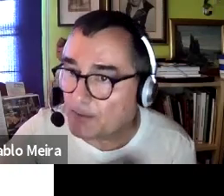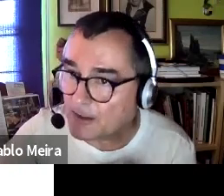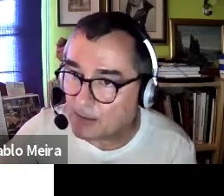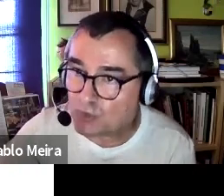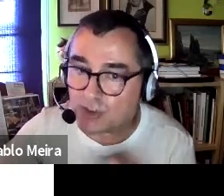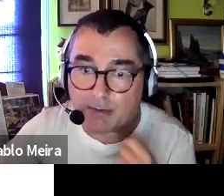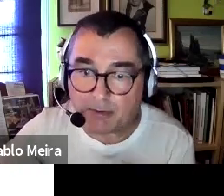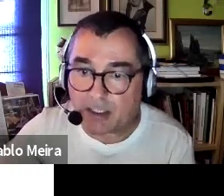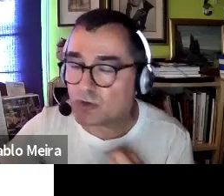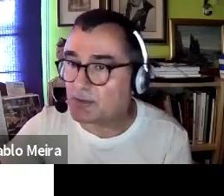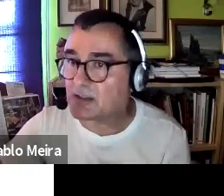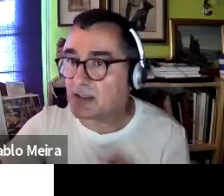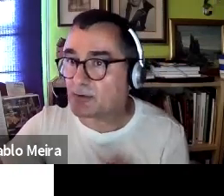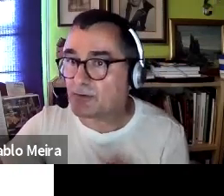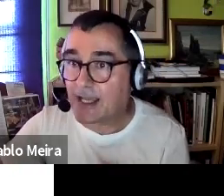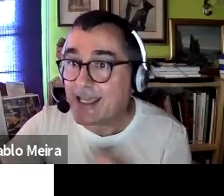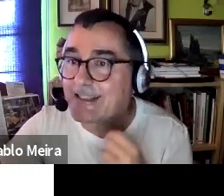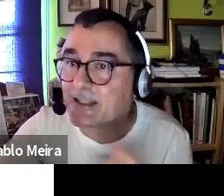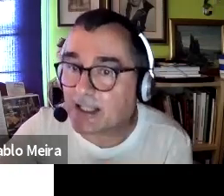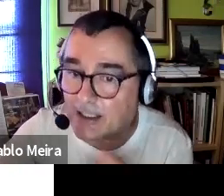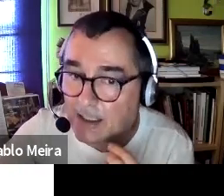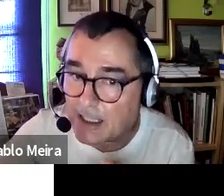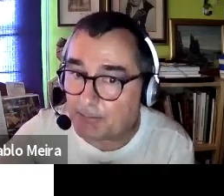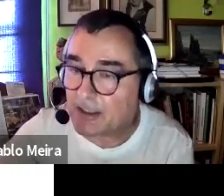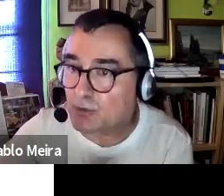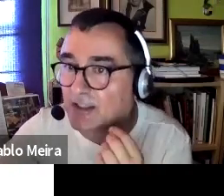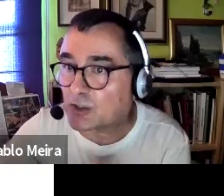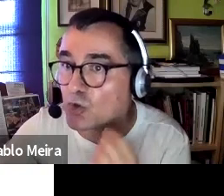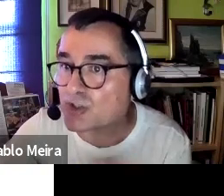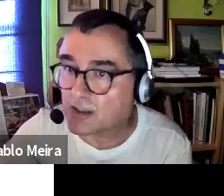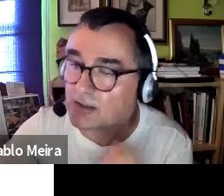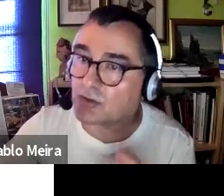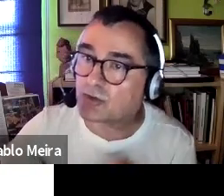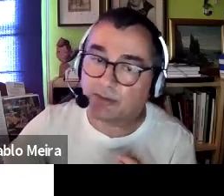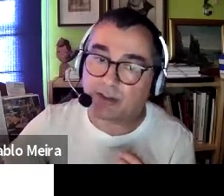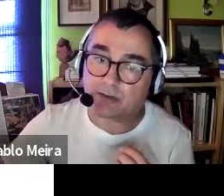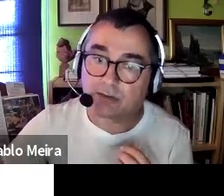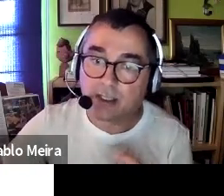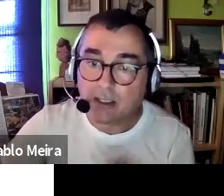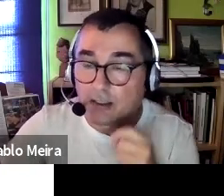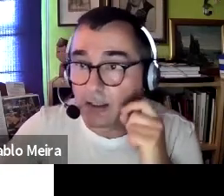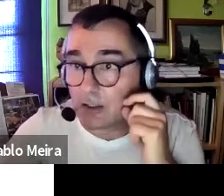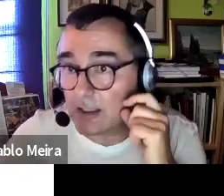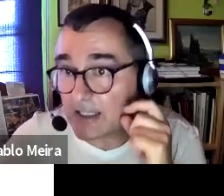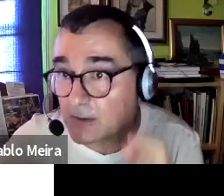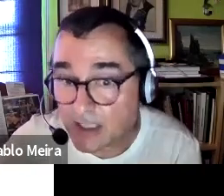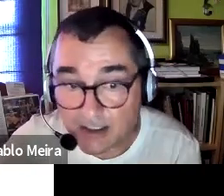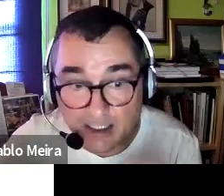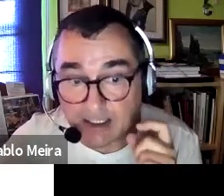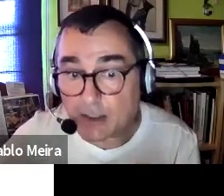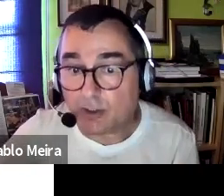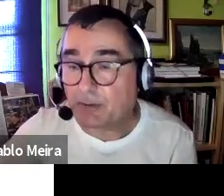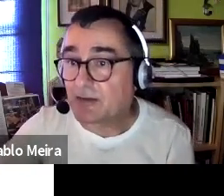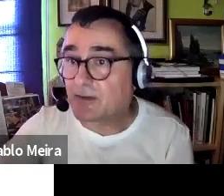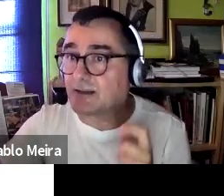no aprendemos a vivir en los límites de la biosfera siquiera aprendemos a ser conscientes de esos límites en la